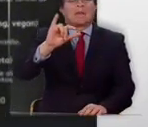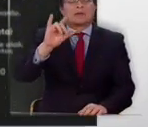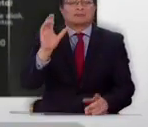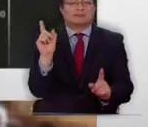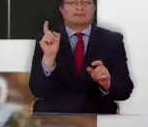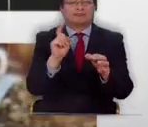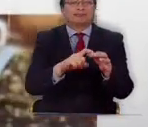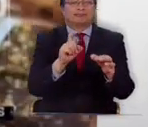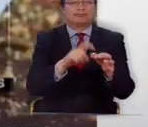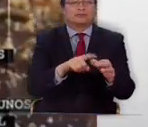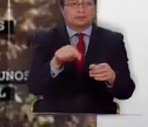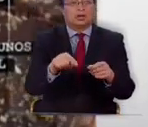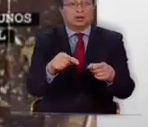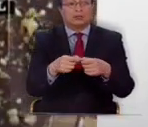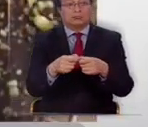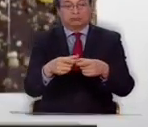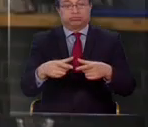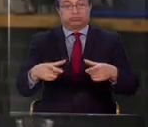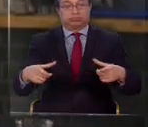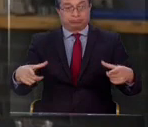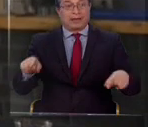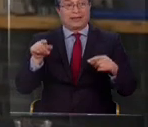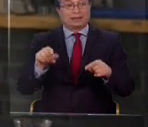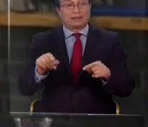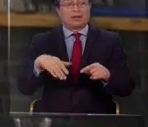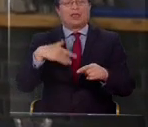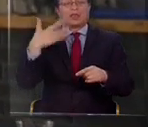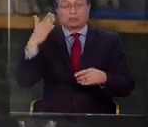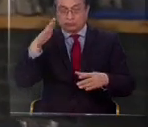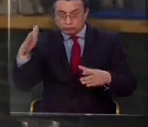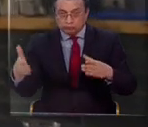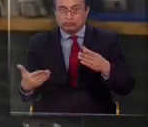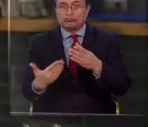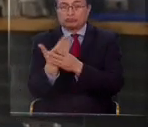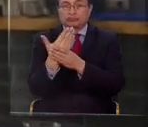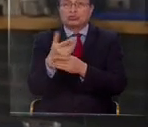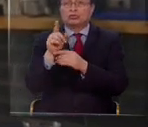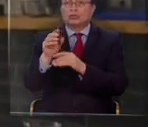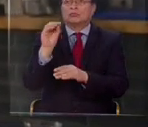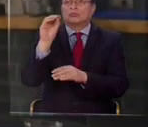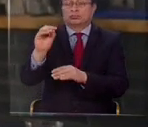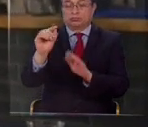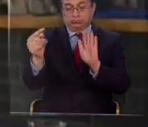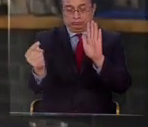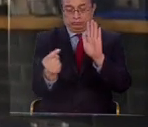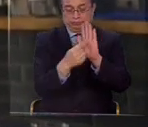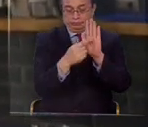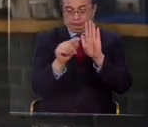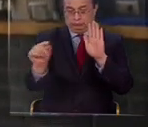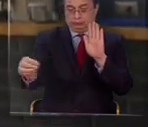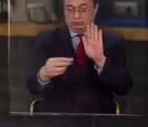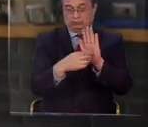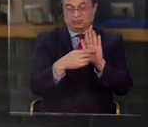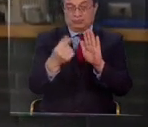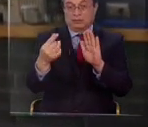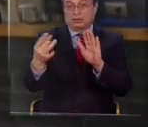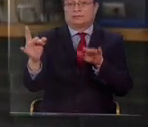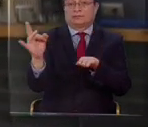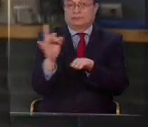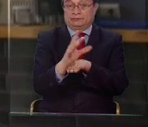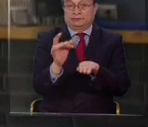La idea era que esto creciera. Después de eso subimos un post, pusimos un link de depósito